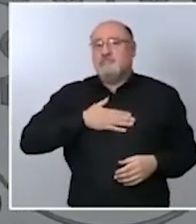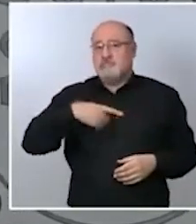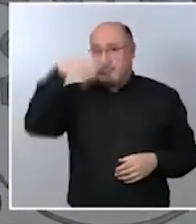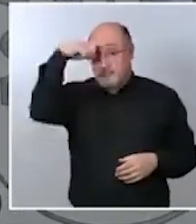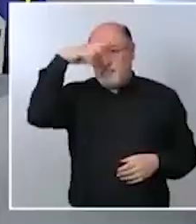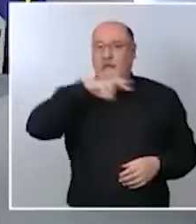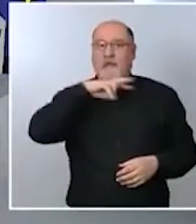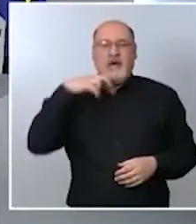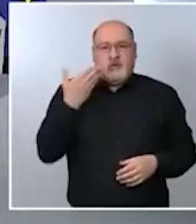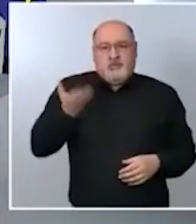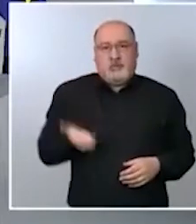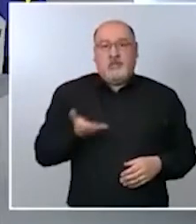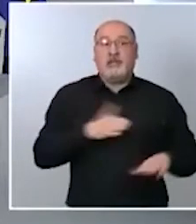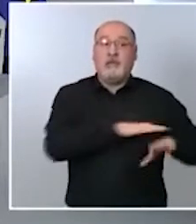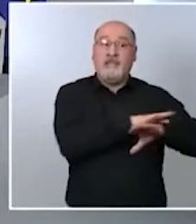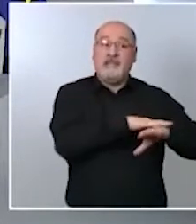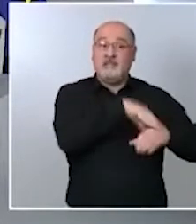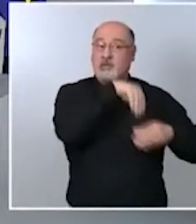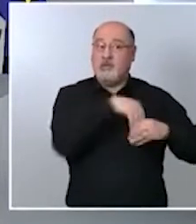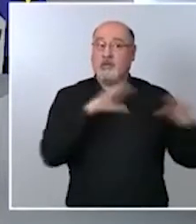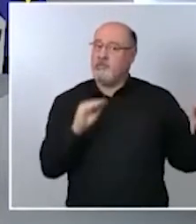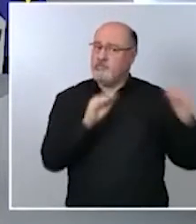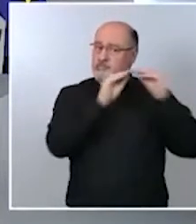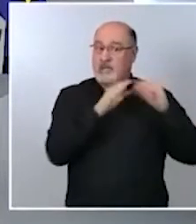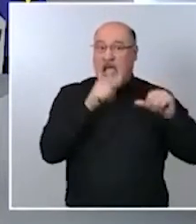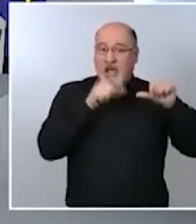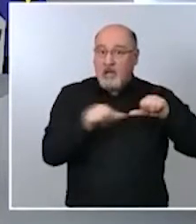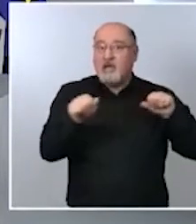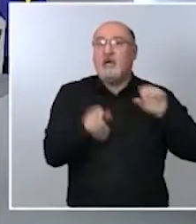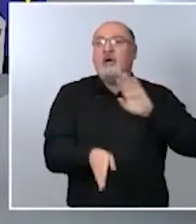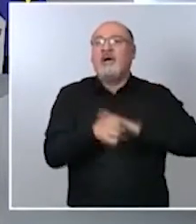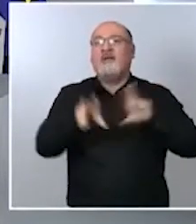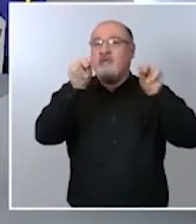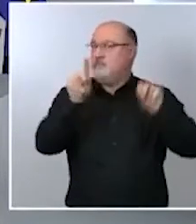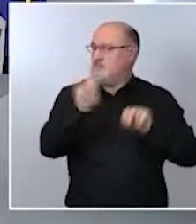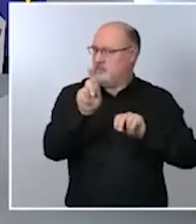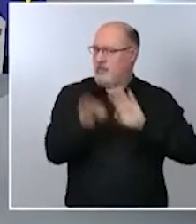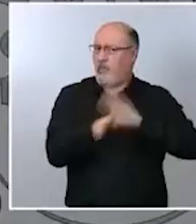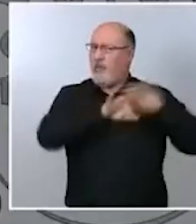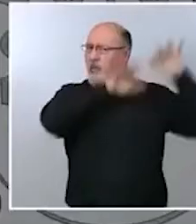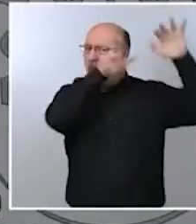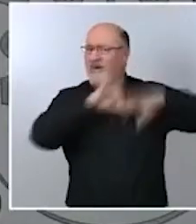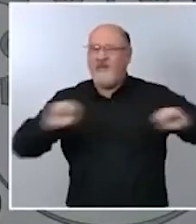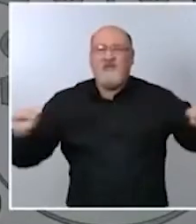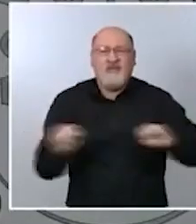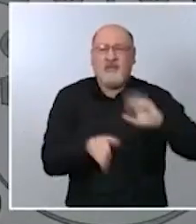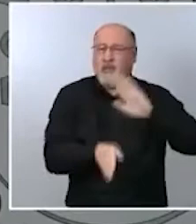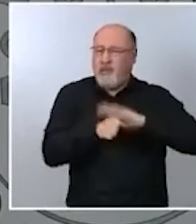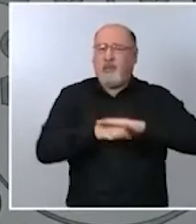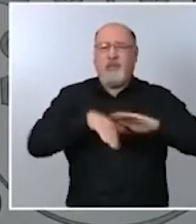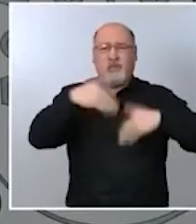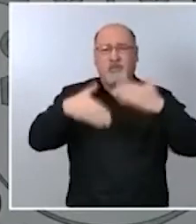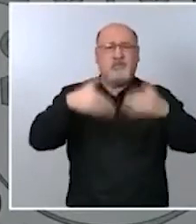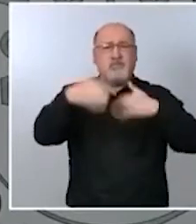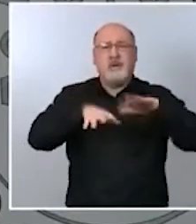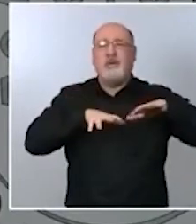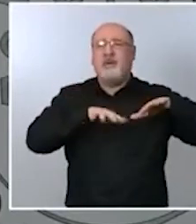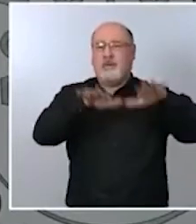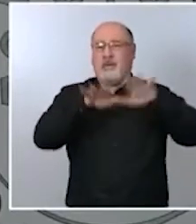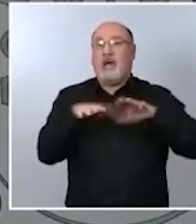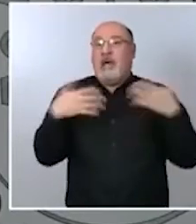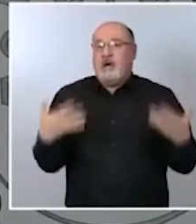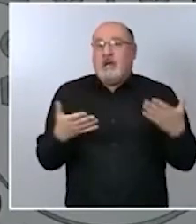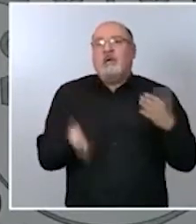que todavía no podemos dar por finalizado esta ola de frío este temporal y por tanto tendremos que seguir